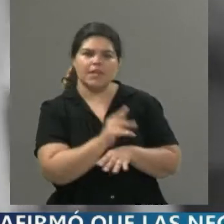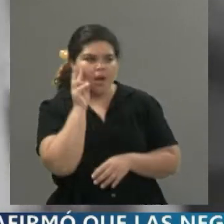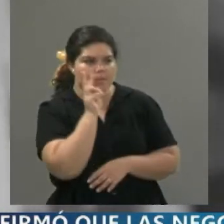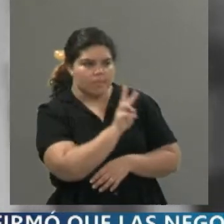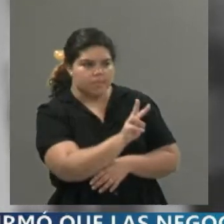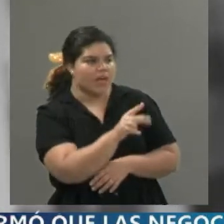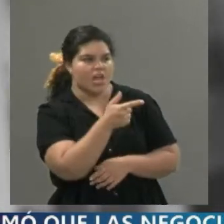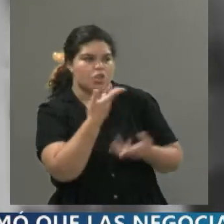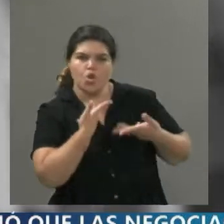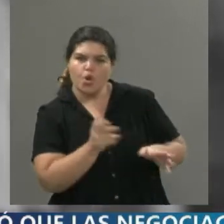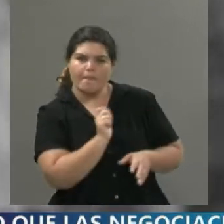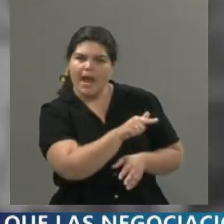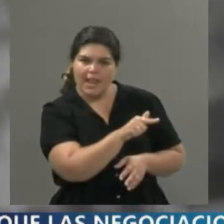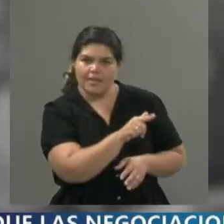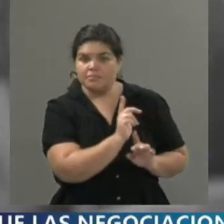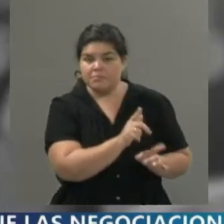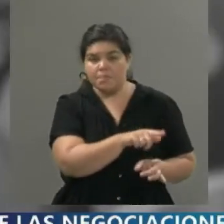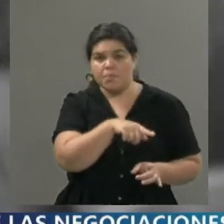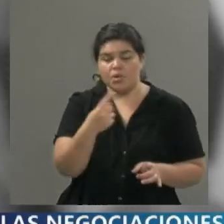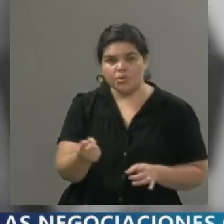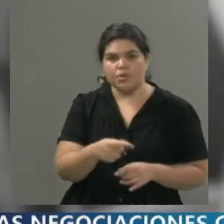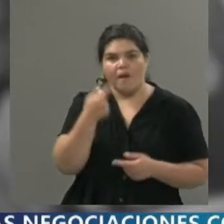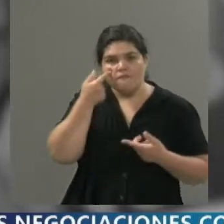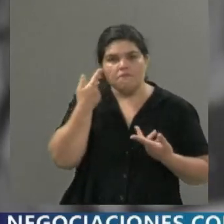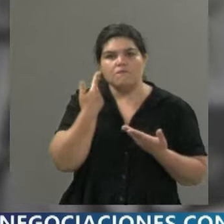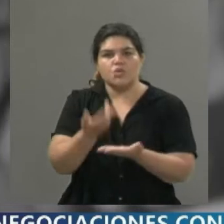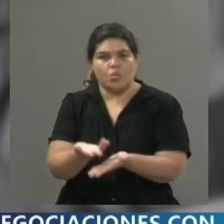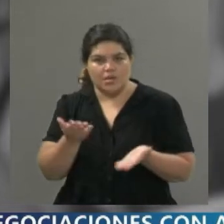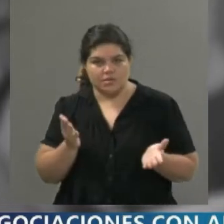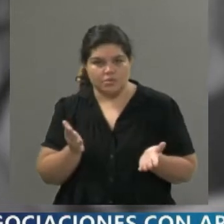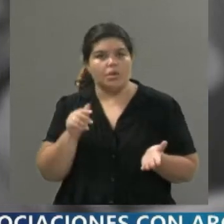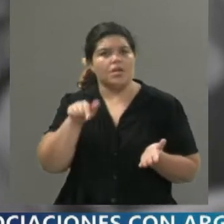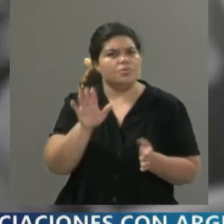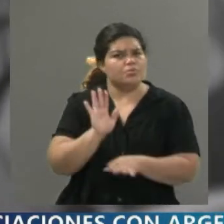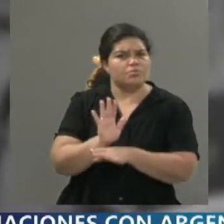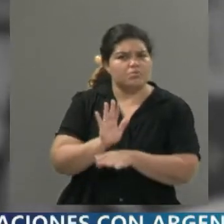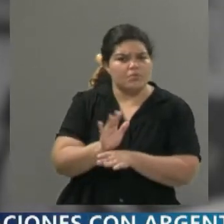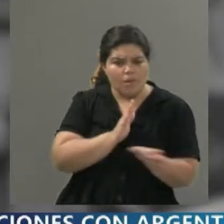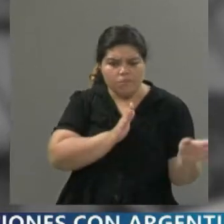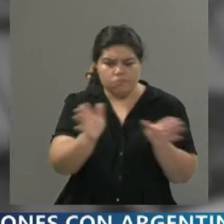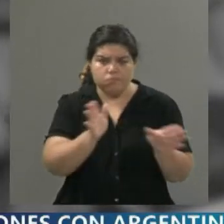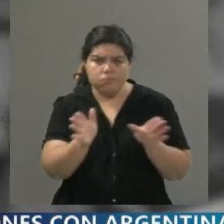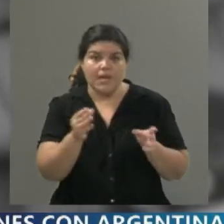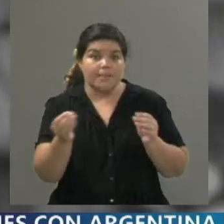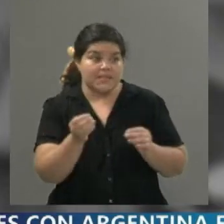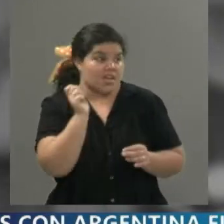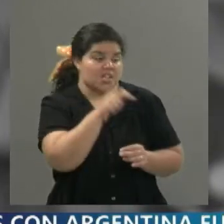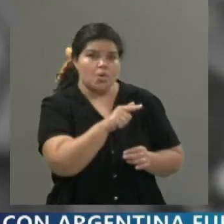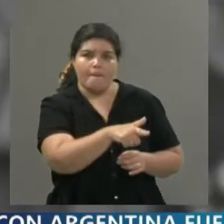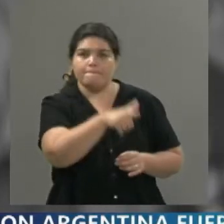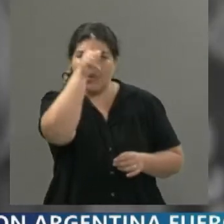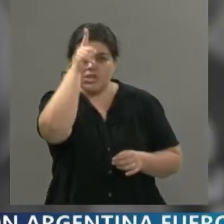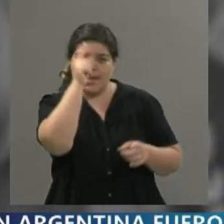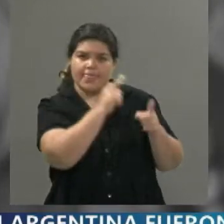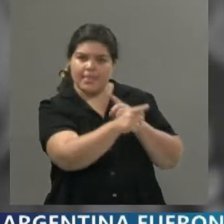nuestro objetivo es trabajar sobre eso. Para eso vamos a hacer los talleres, porque son naturalizados los casos de gatillo fácil, que